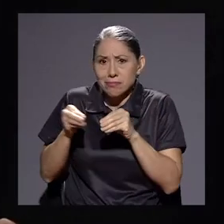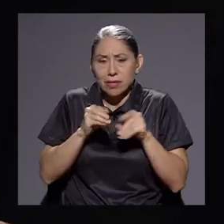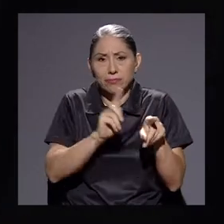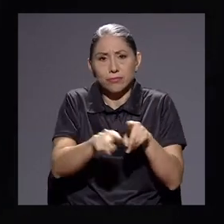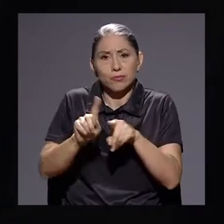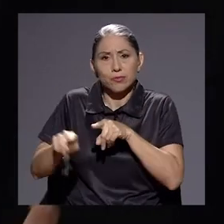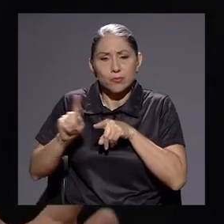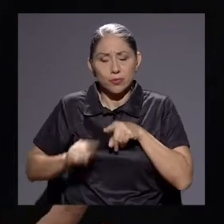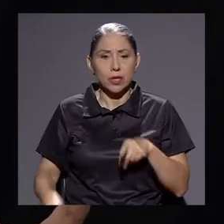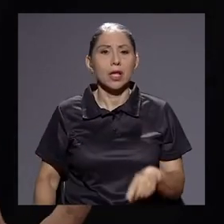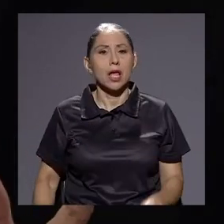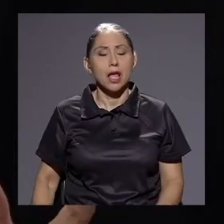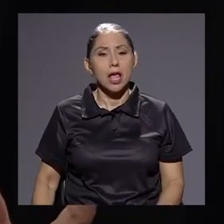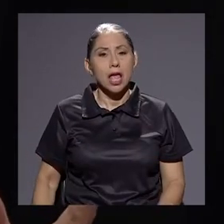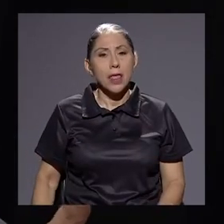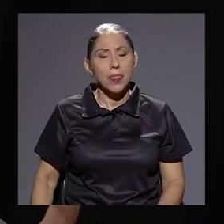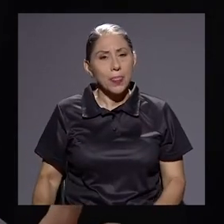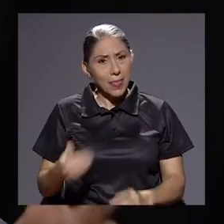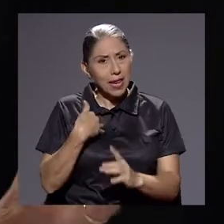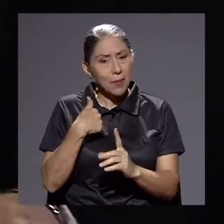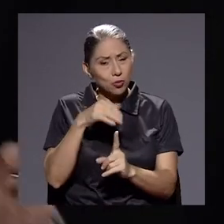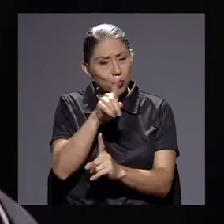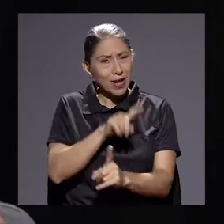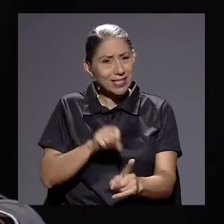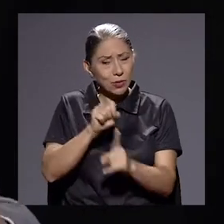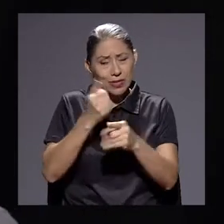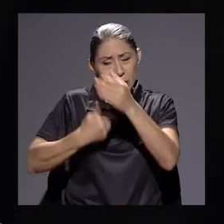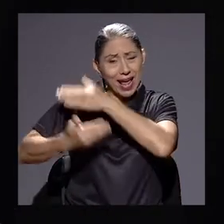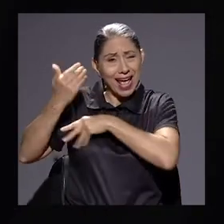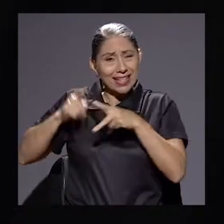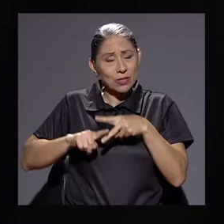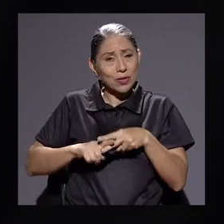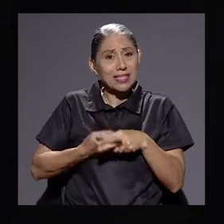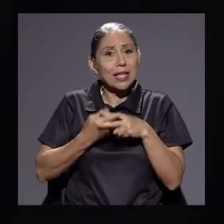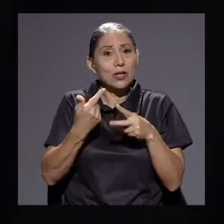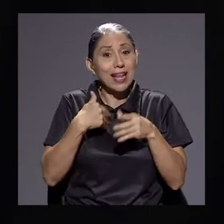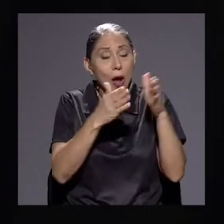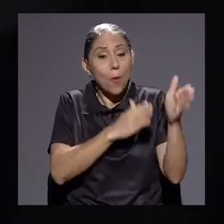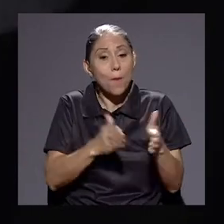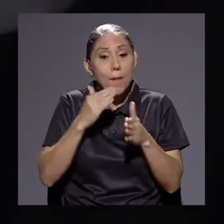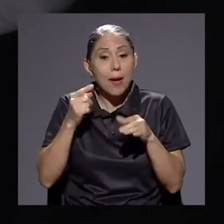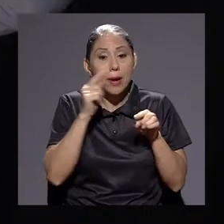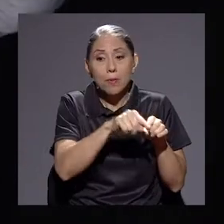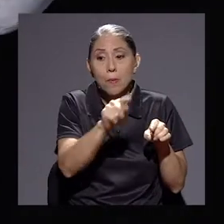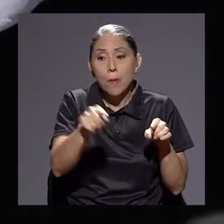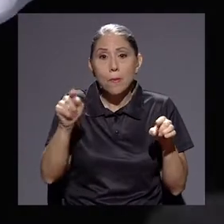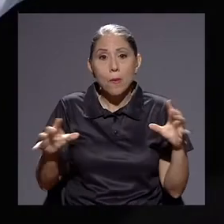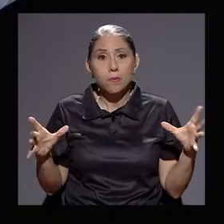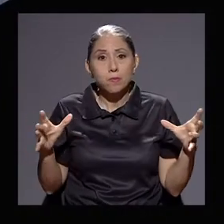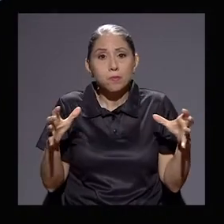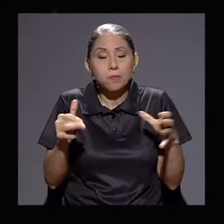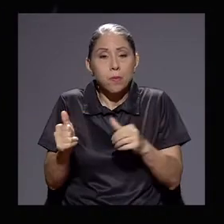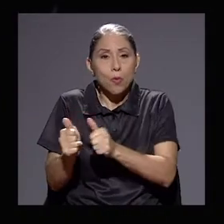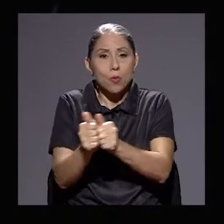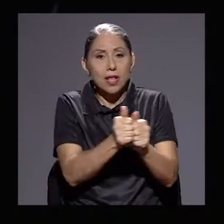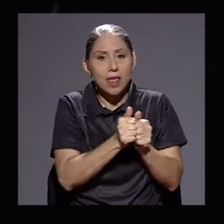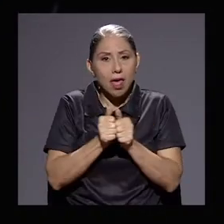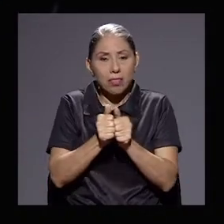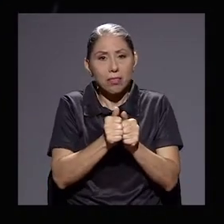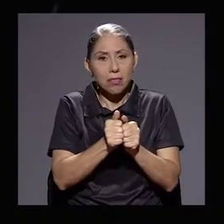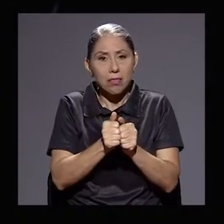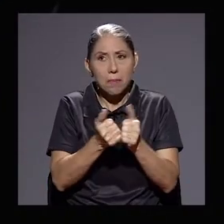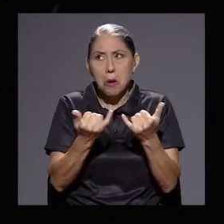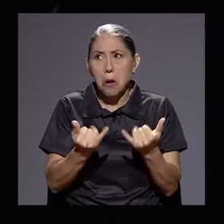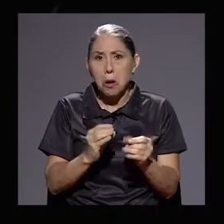en el que el plan de unidad que se tuvo en un inicio se ha ido diluyendo también. Claro, porque ha habido